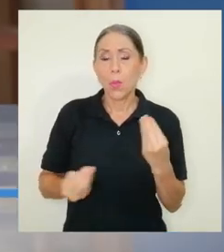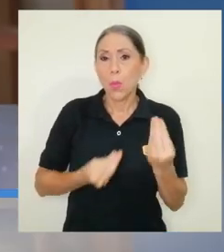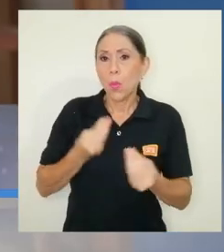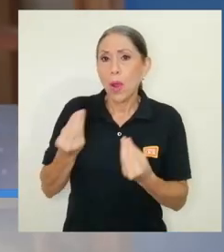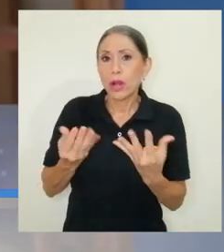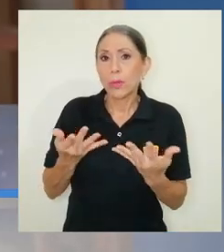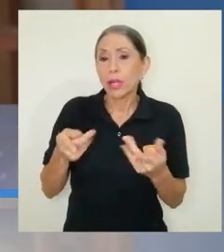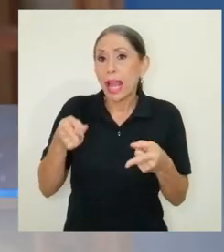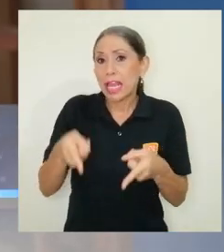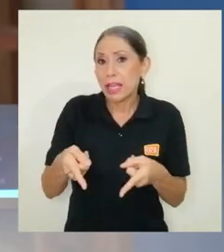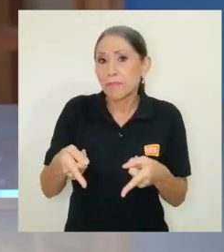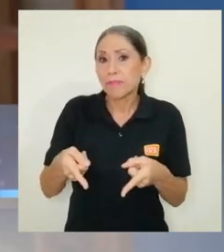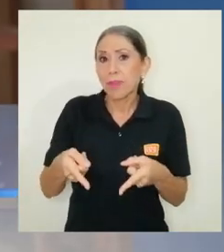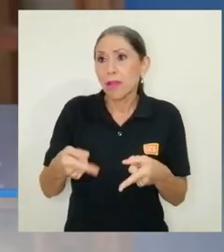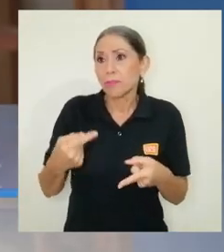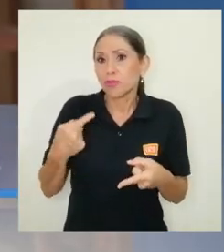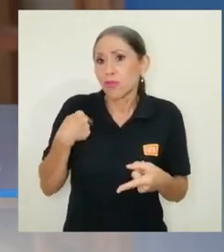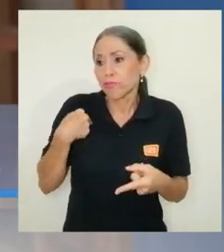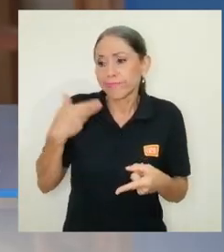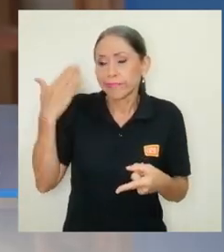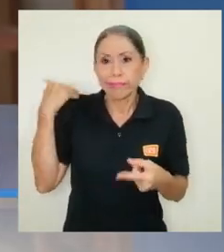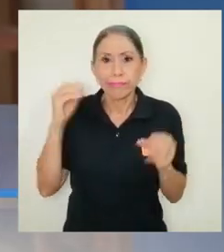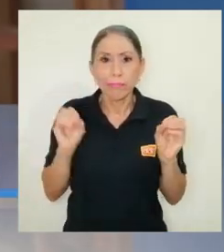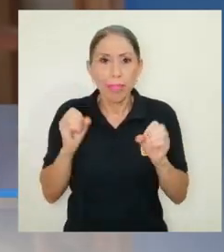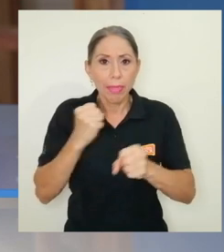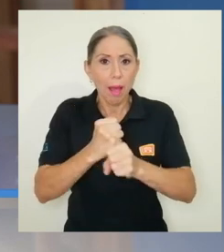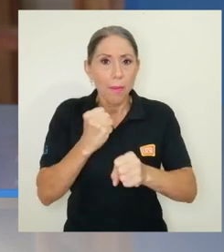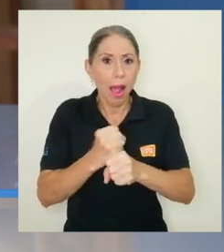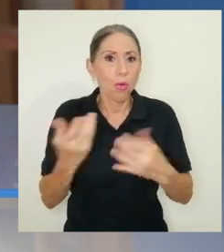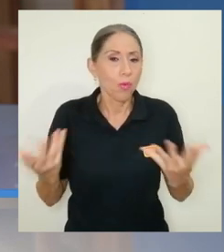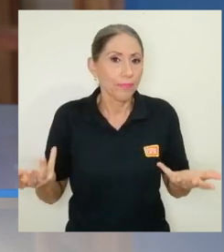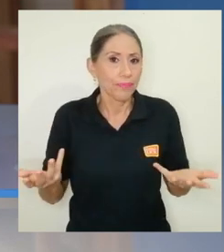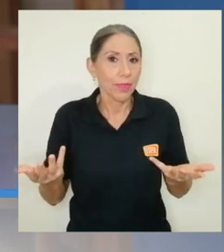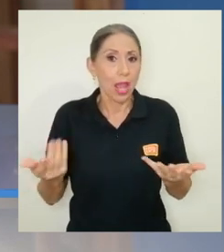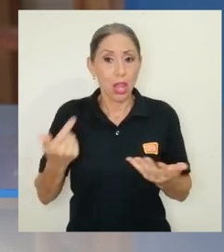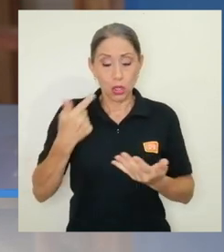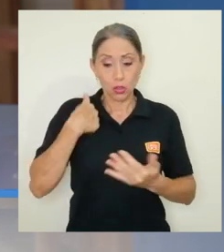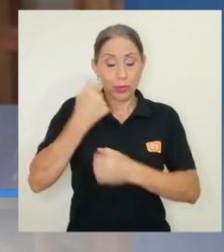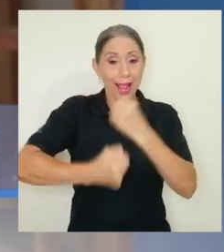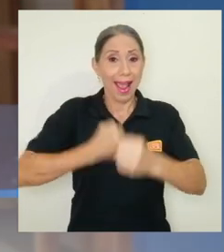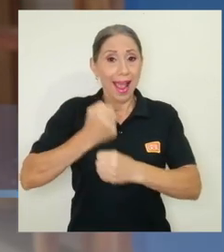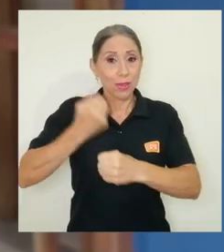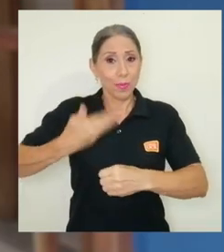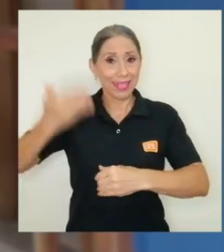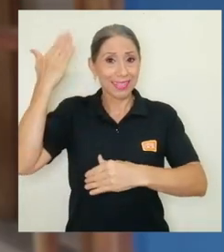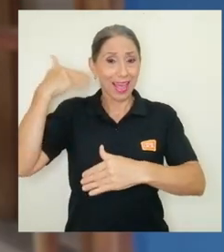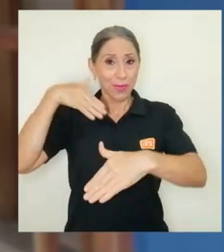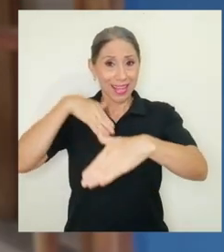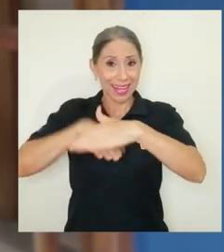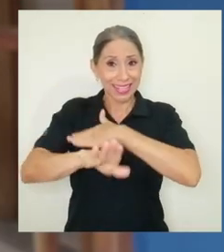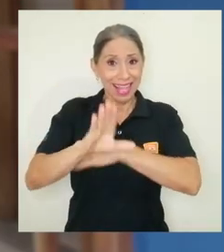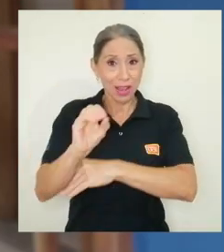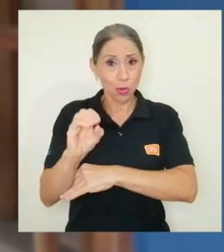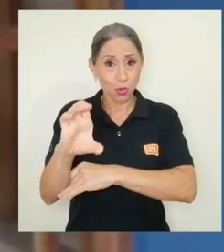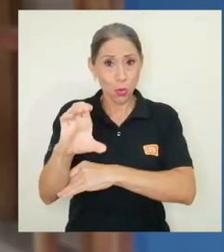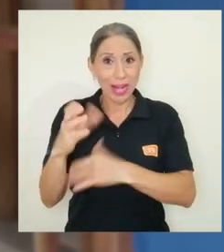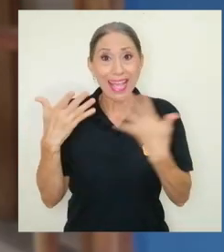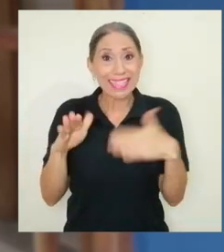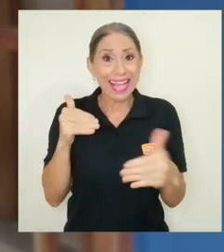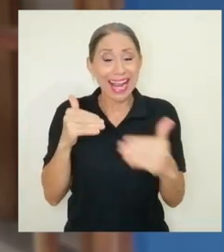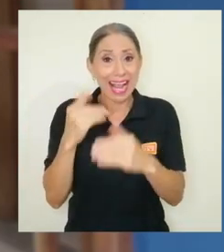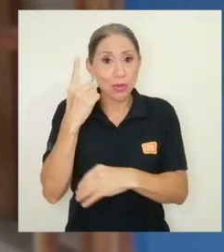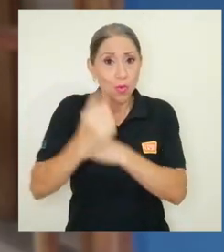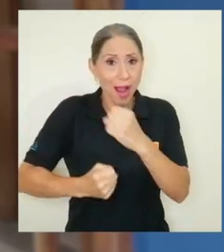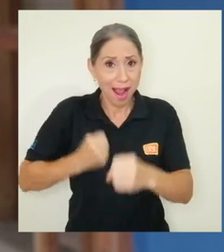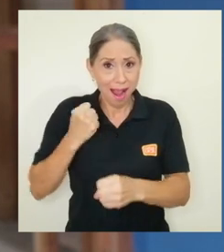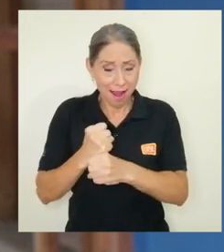beneficiado con trabajo no contaba con trabajo ingresé el año pasado en octubre ya voy